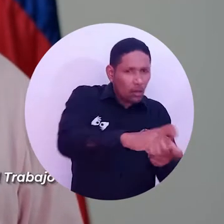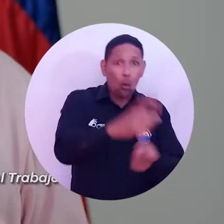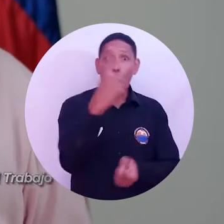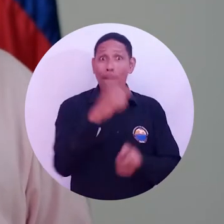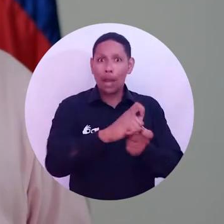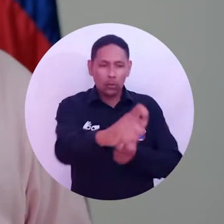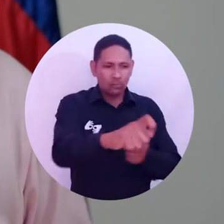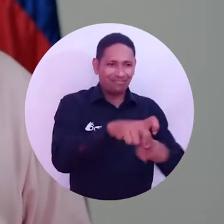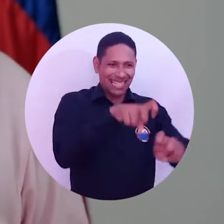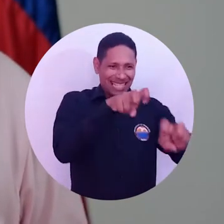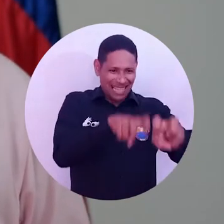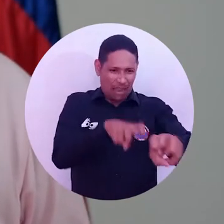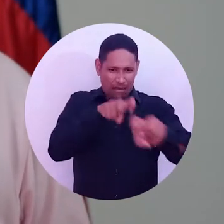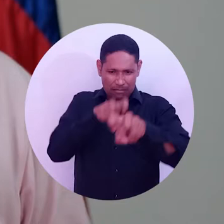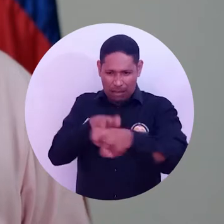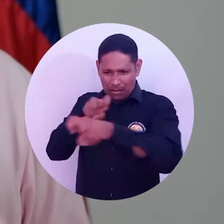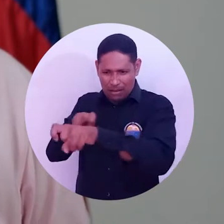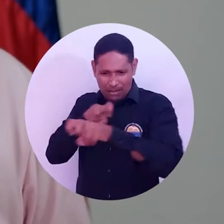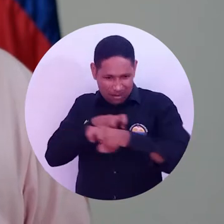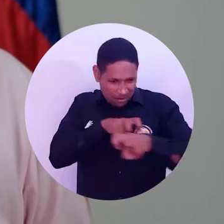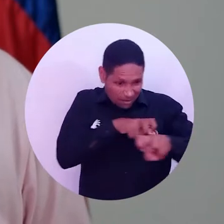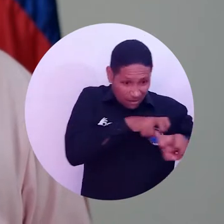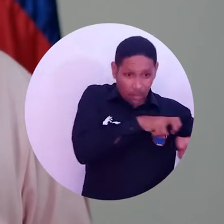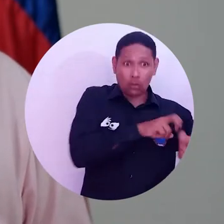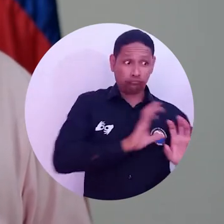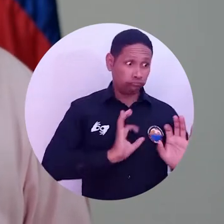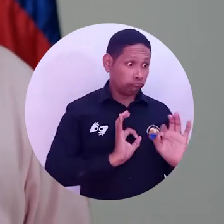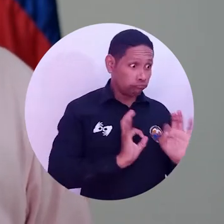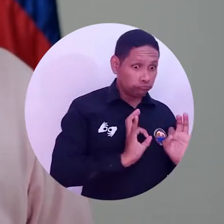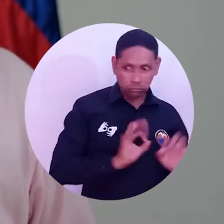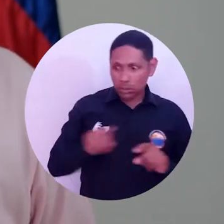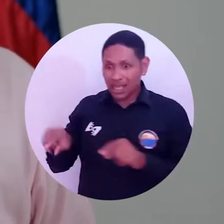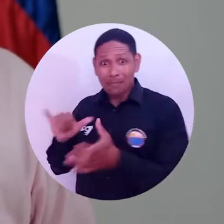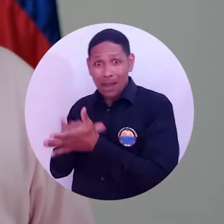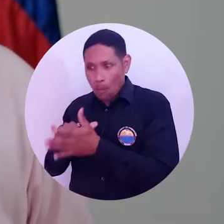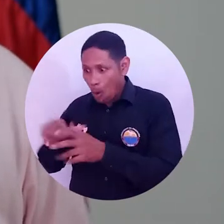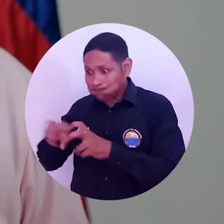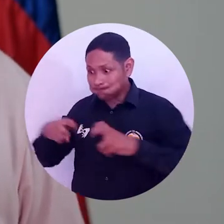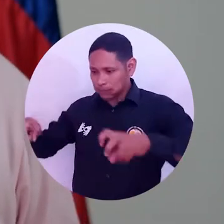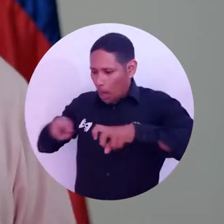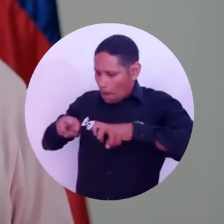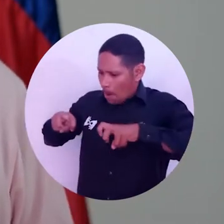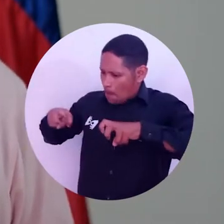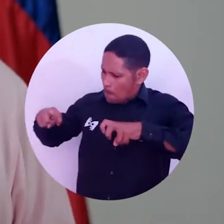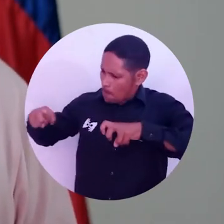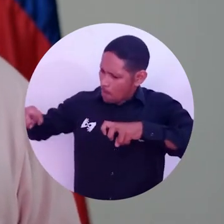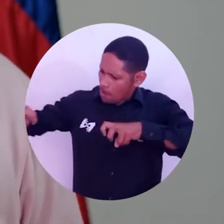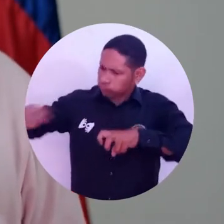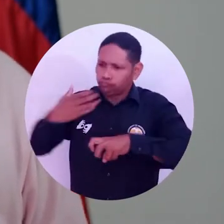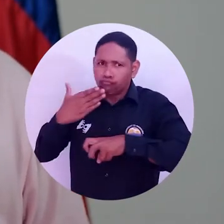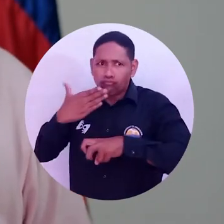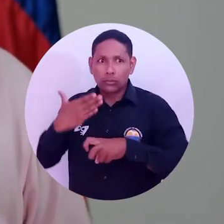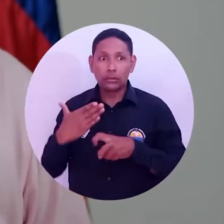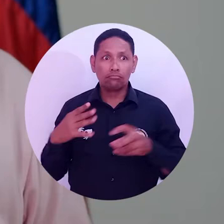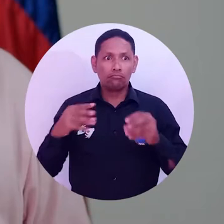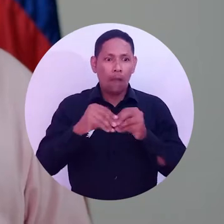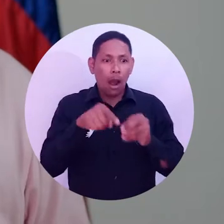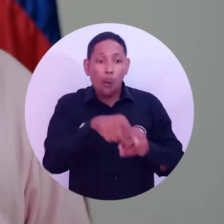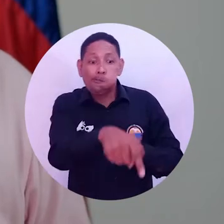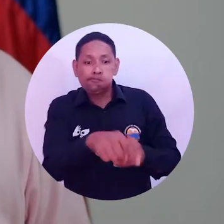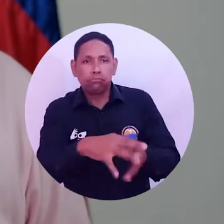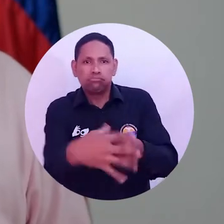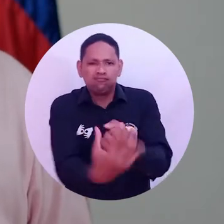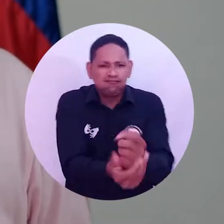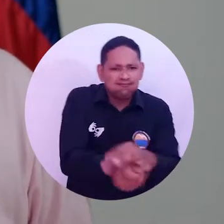de un metro entre silla y silla de las personas, de los graduandos que estaban ahí. Además se dispuso de puntos de